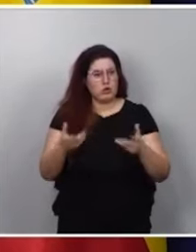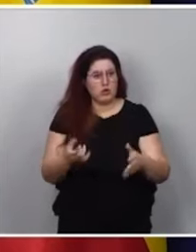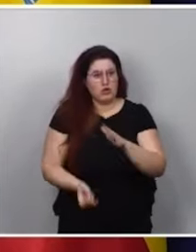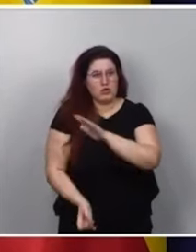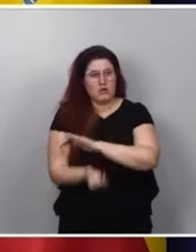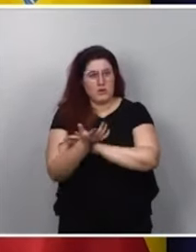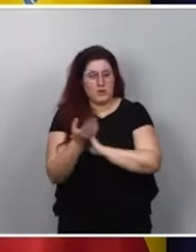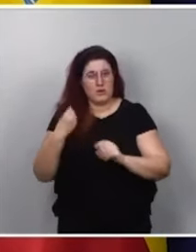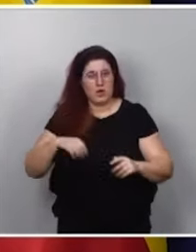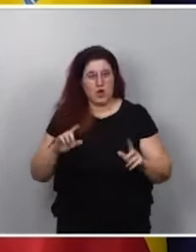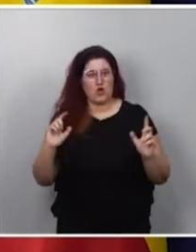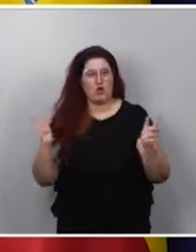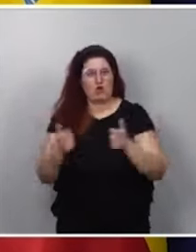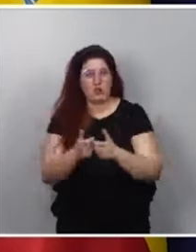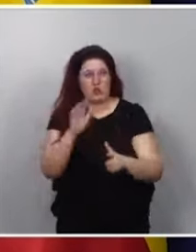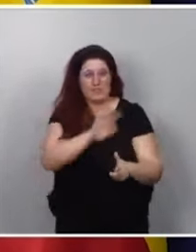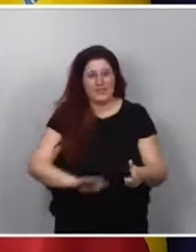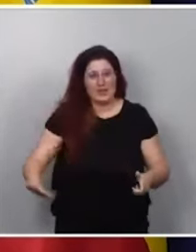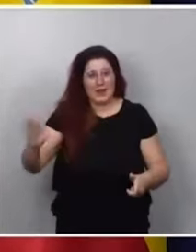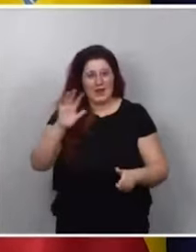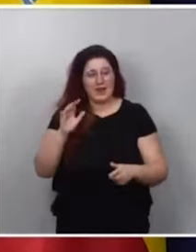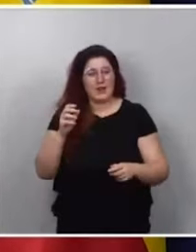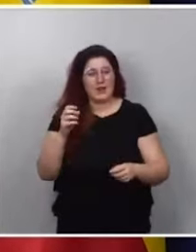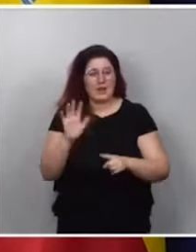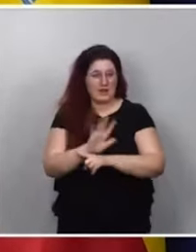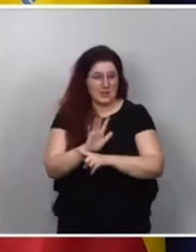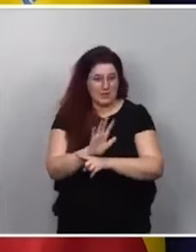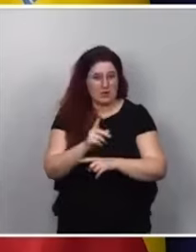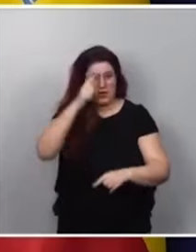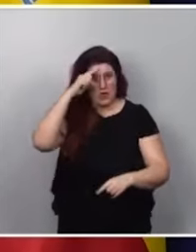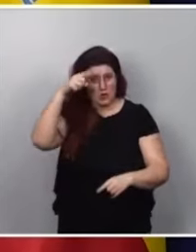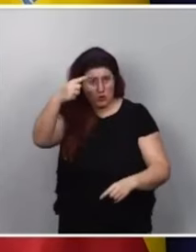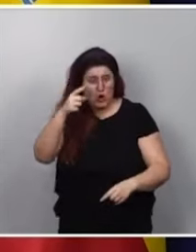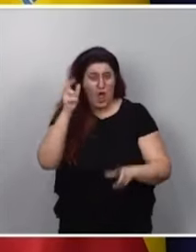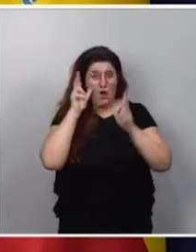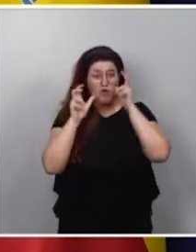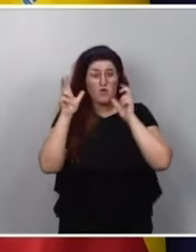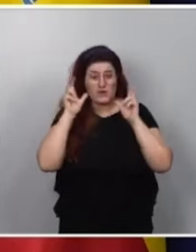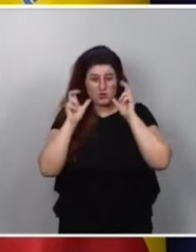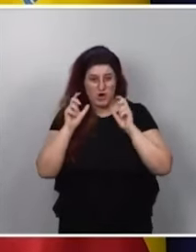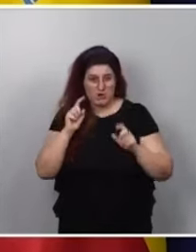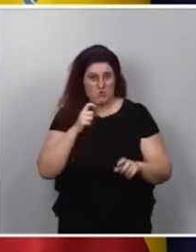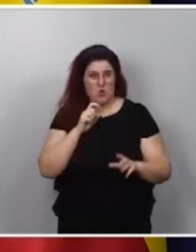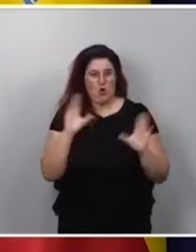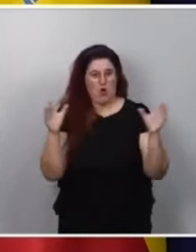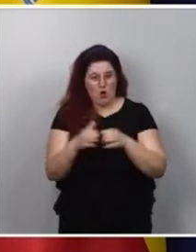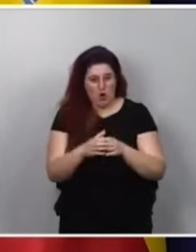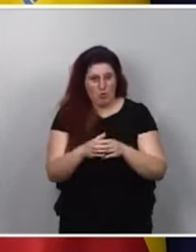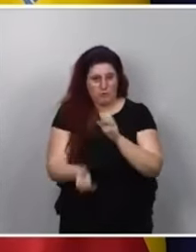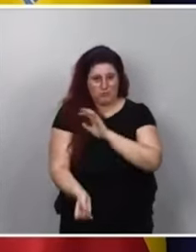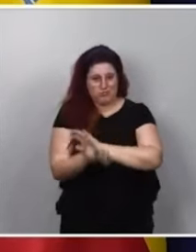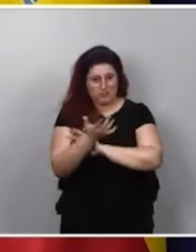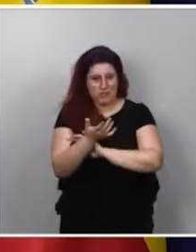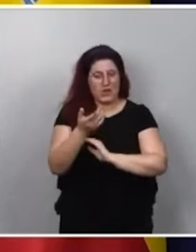Estatal de Cinematografía y Cultura Audiovisual. Este consejo es importante porque será un consejo que articulará de alguna manera